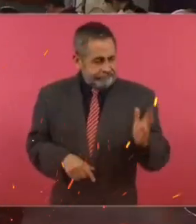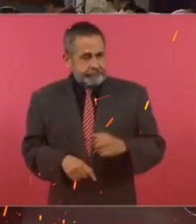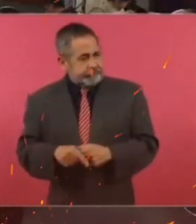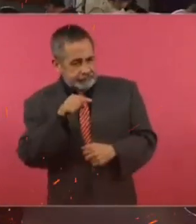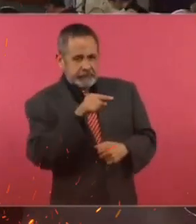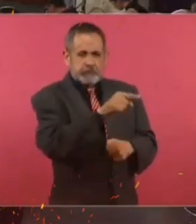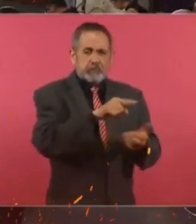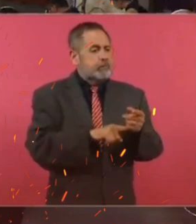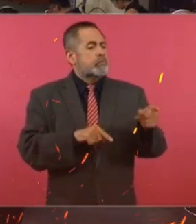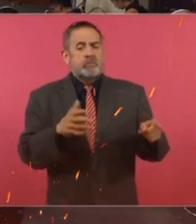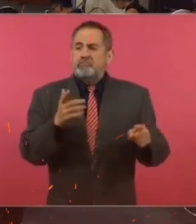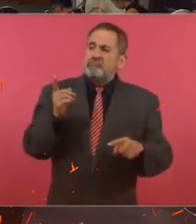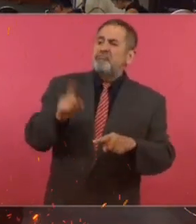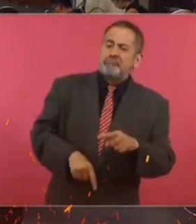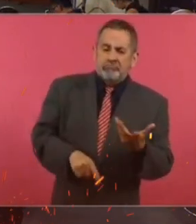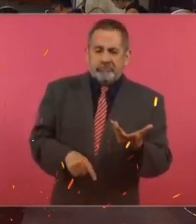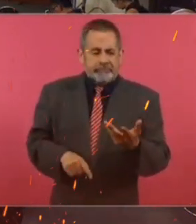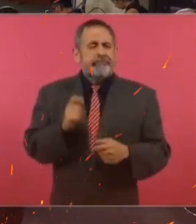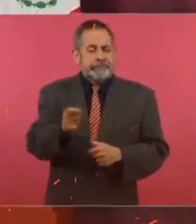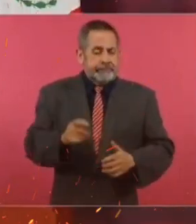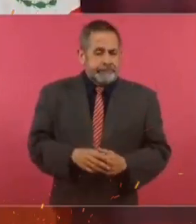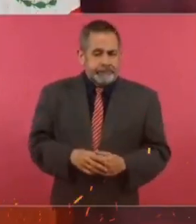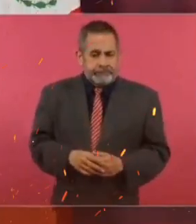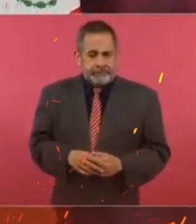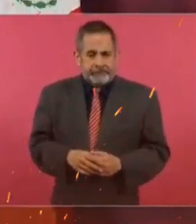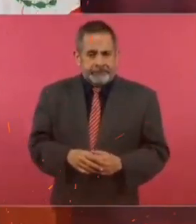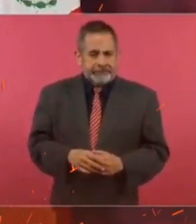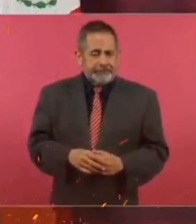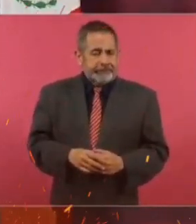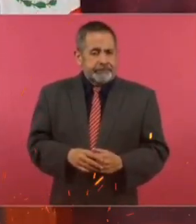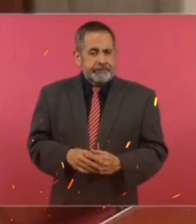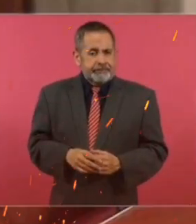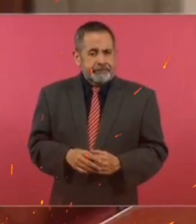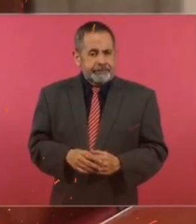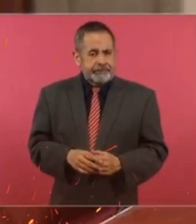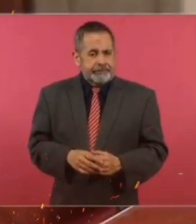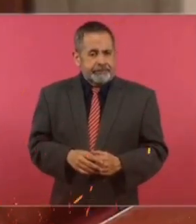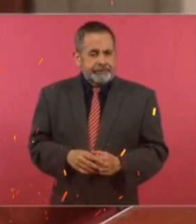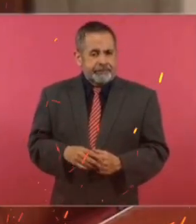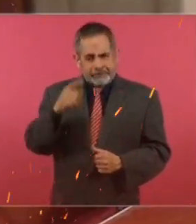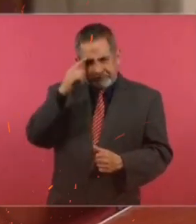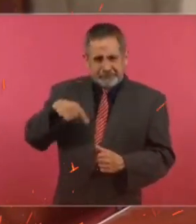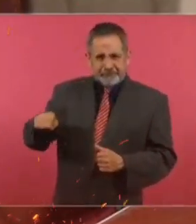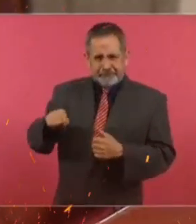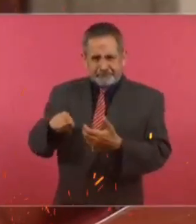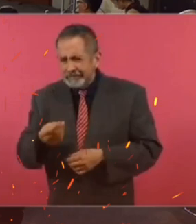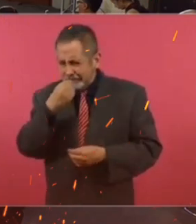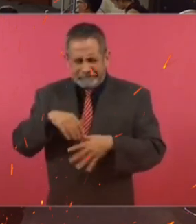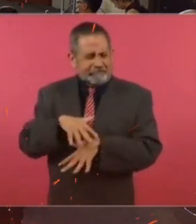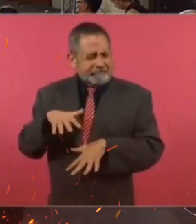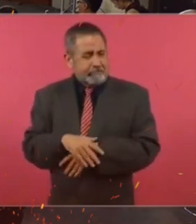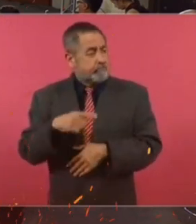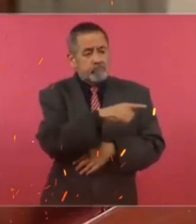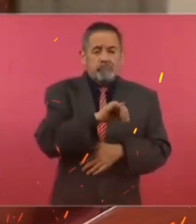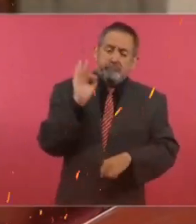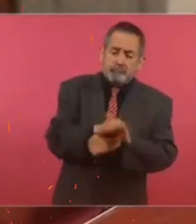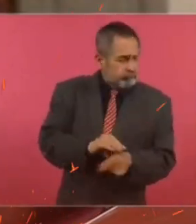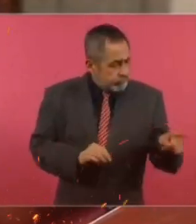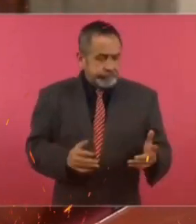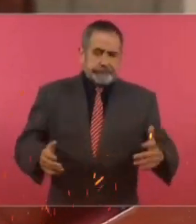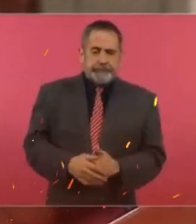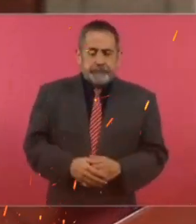quien echó abajo la prohibición de incluir personajes infantiles en los empaques de los productos chatarra. Fue usted